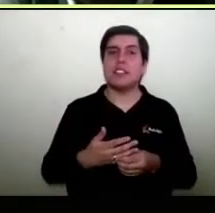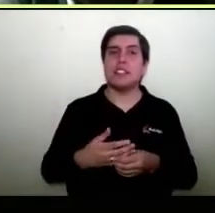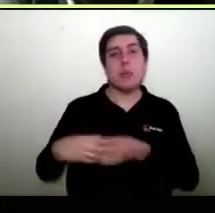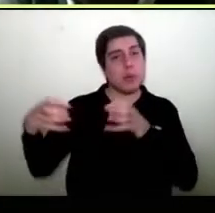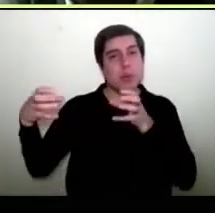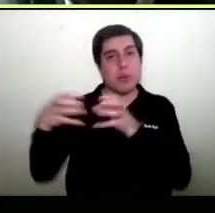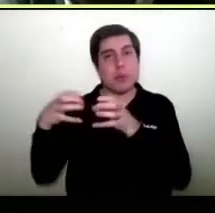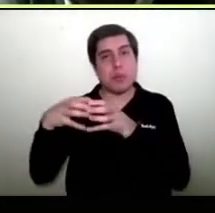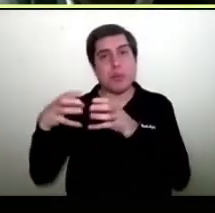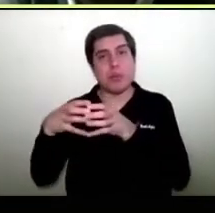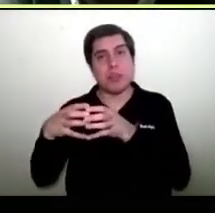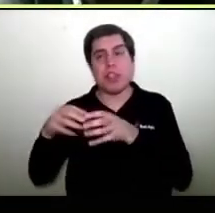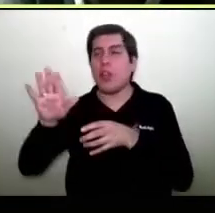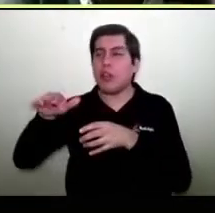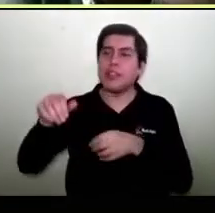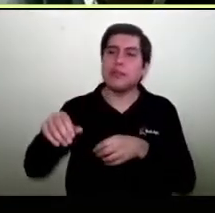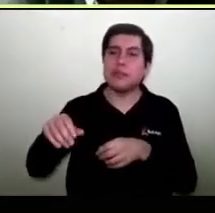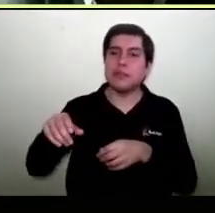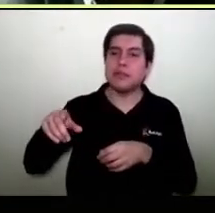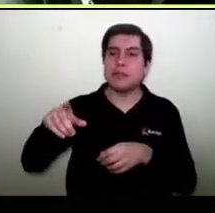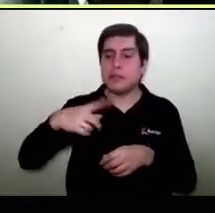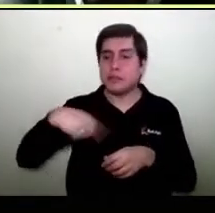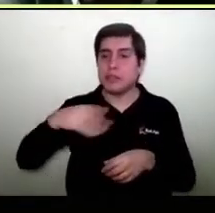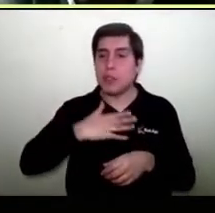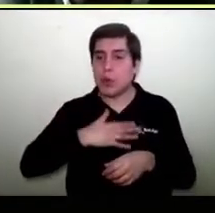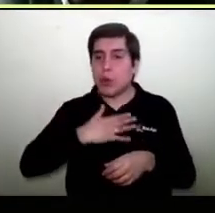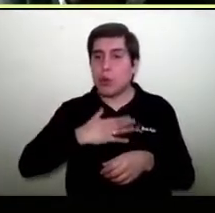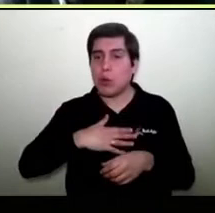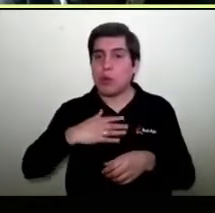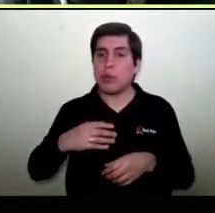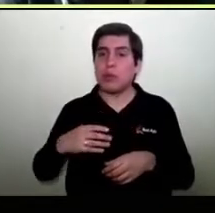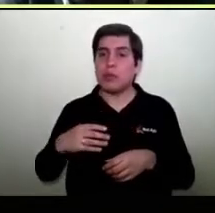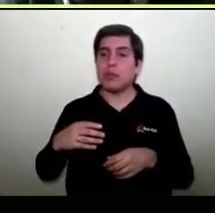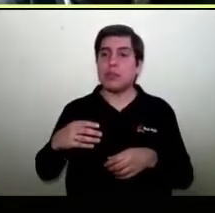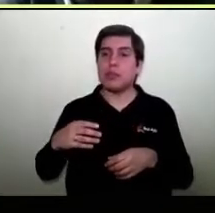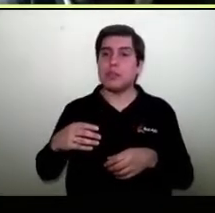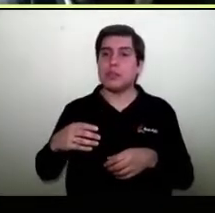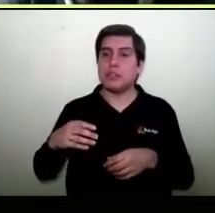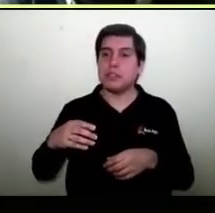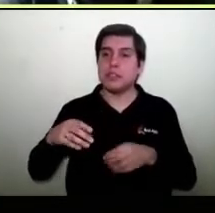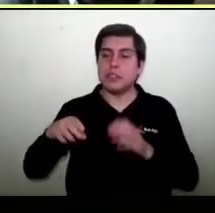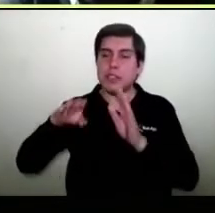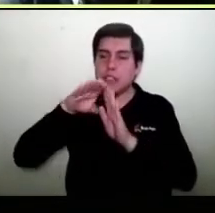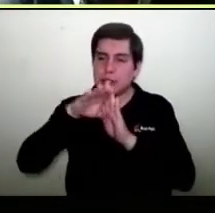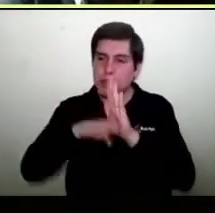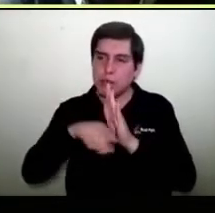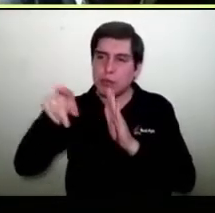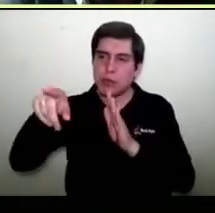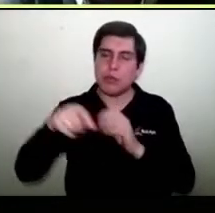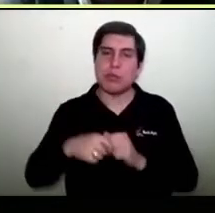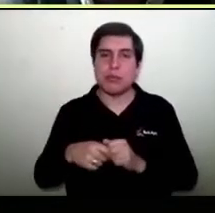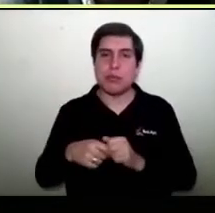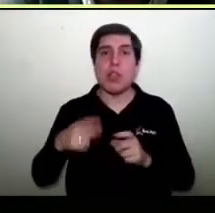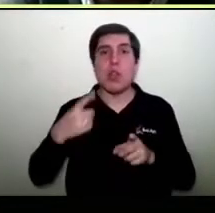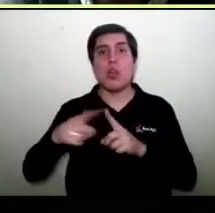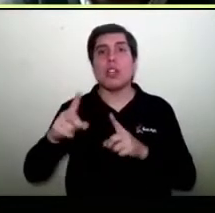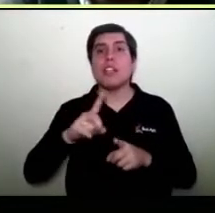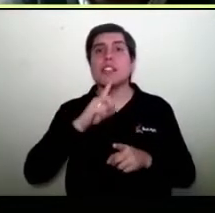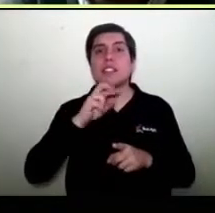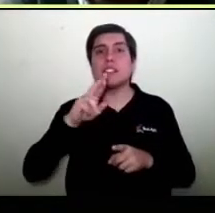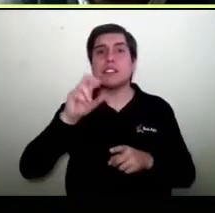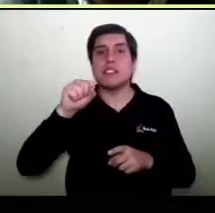sentarnos a negociar y decirle a Starkent oye, necesitamos tener un mejor nicho de despacho. Tenemos con Transpanc una